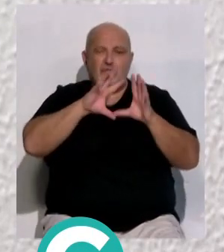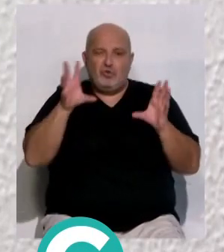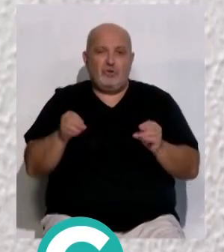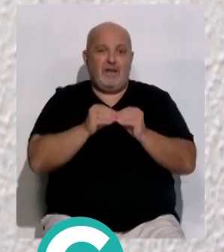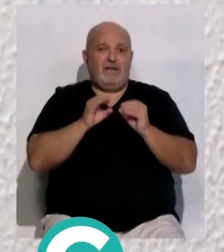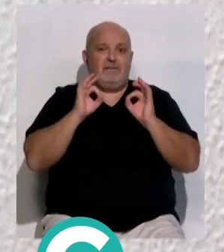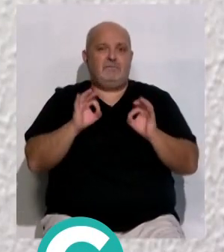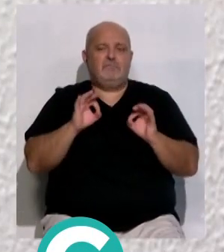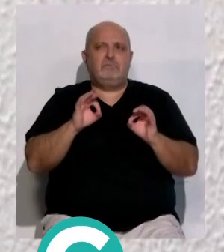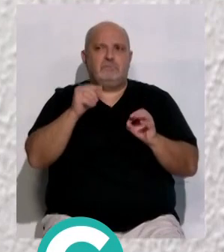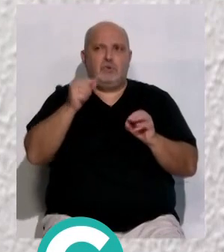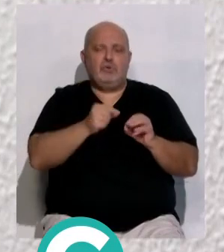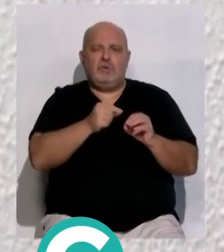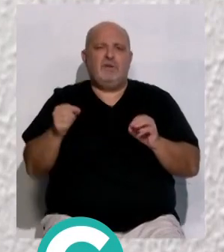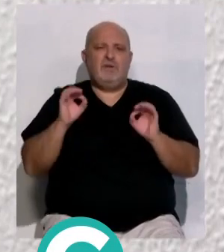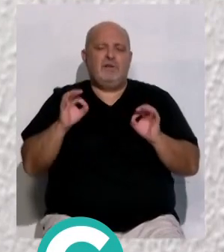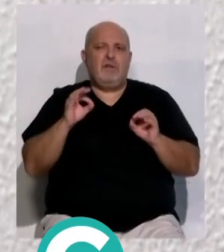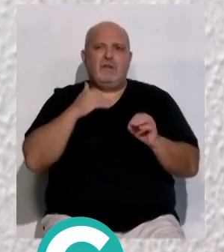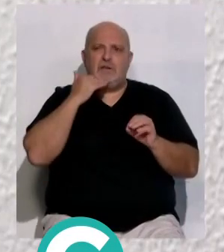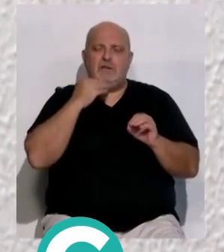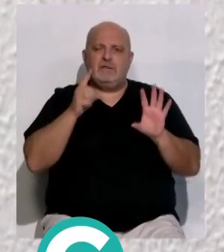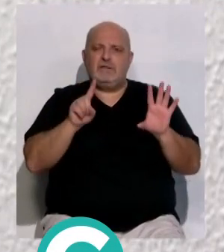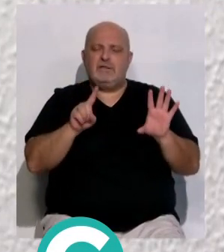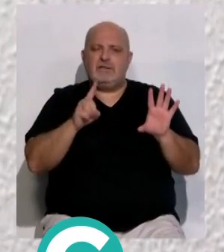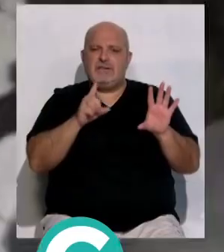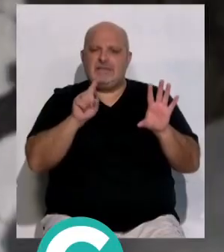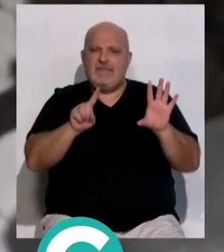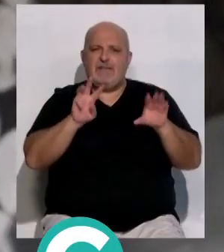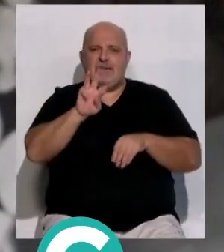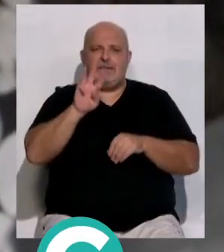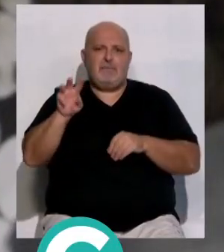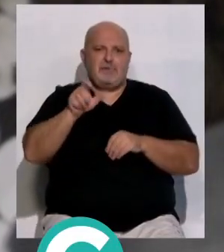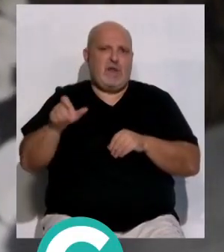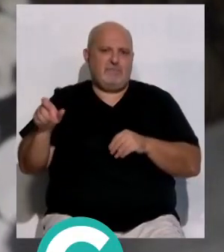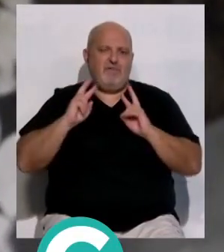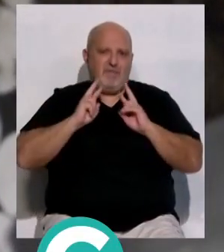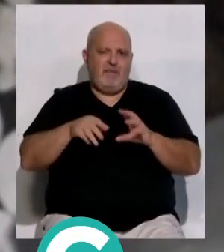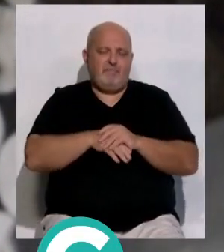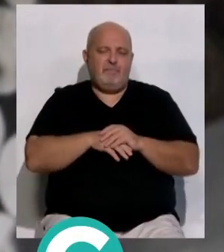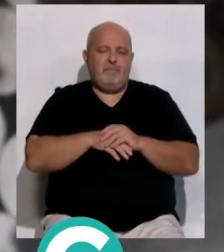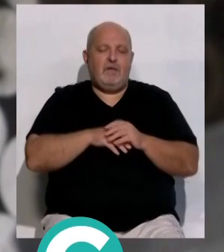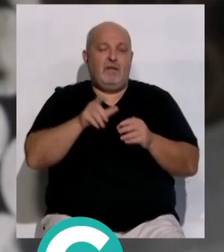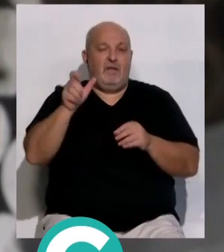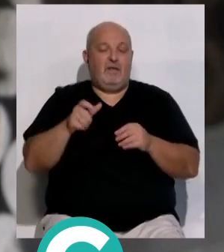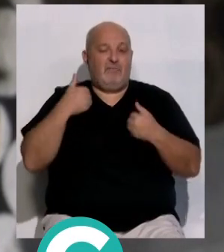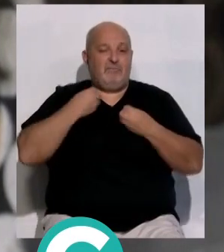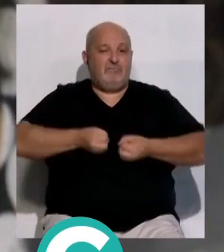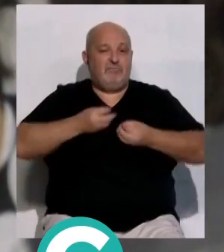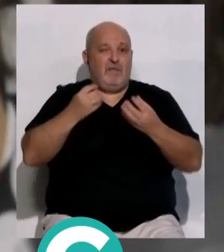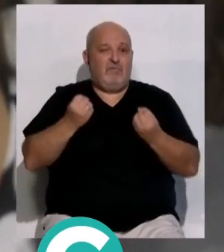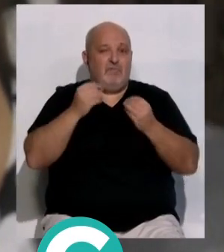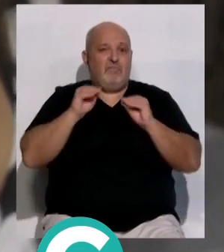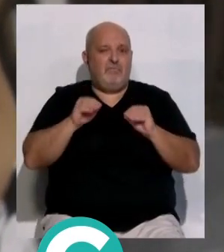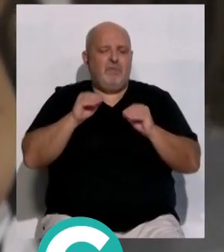que hemos tenido ha sido el alcance hemos llegado a unas 633 personas. Izquierdo ha destacado dentro de las actividades